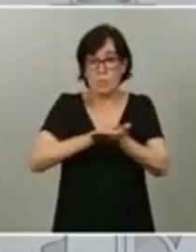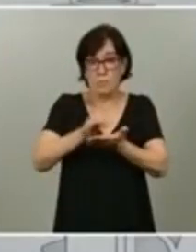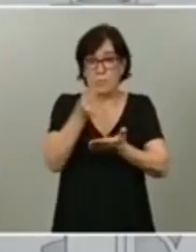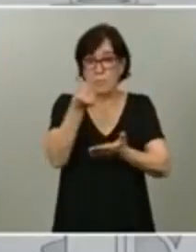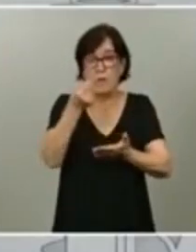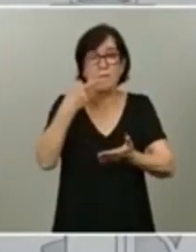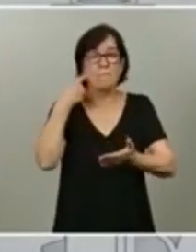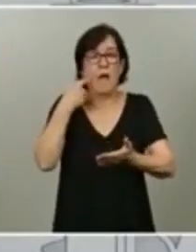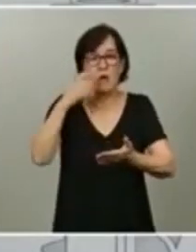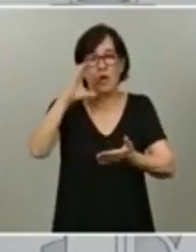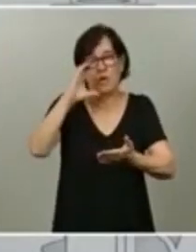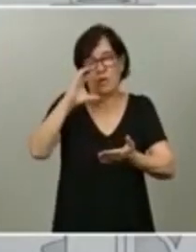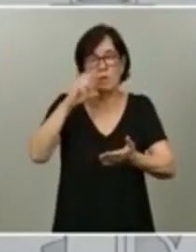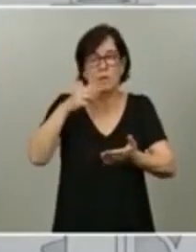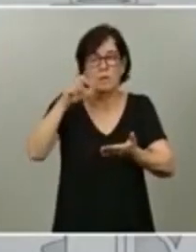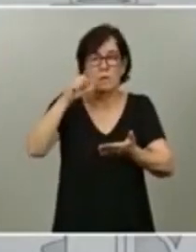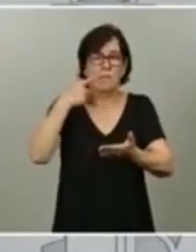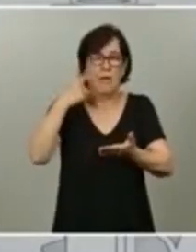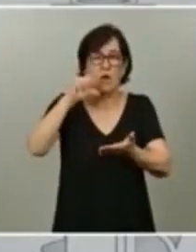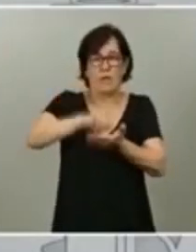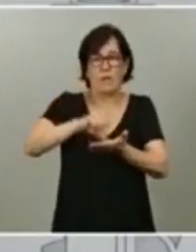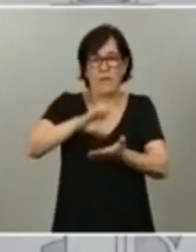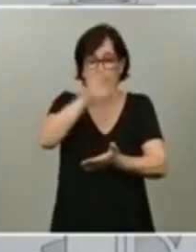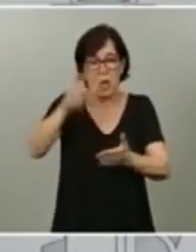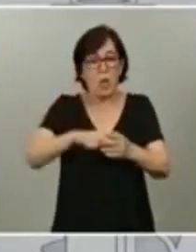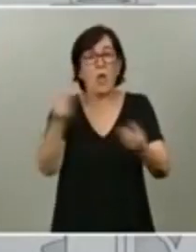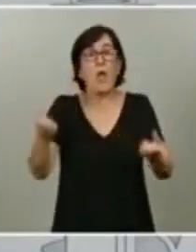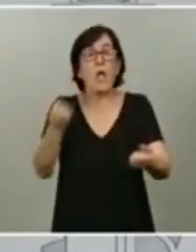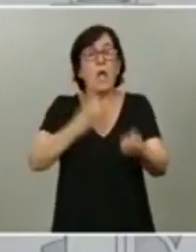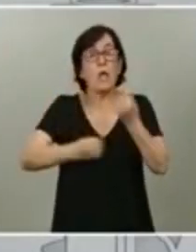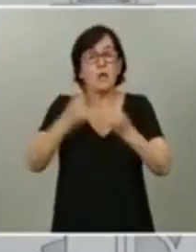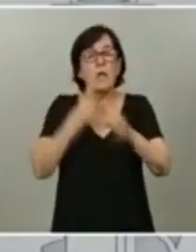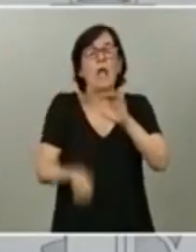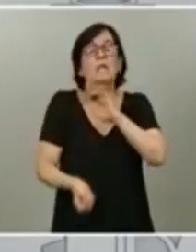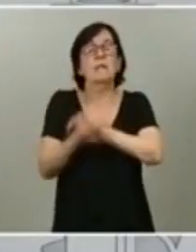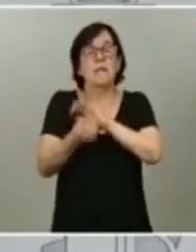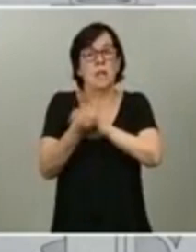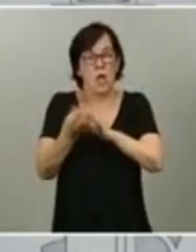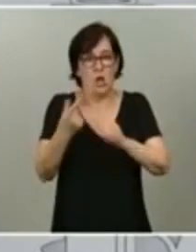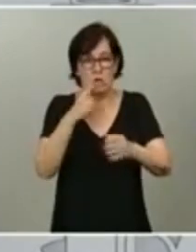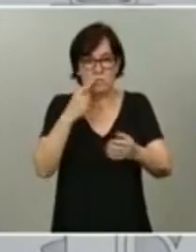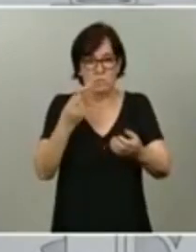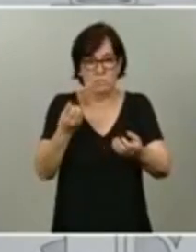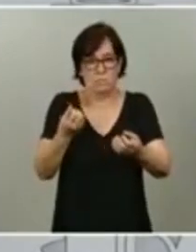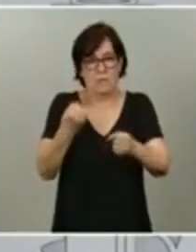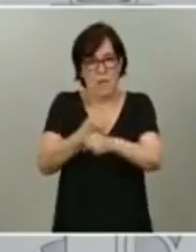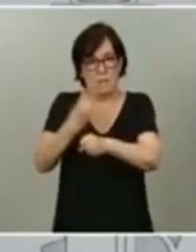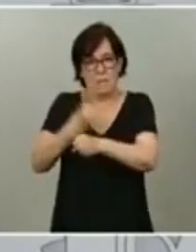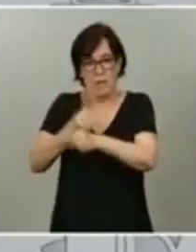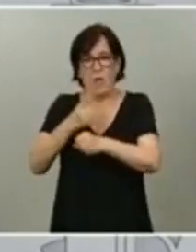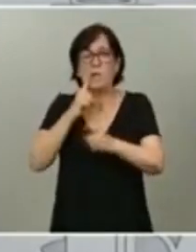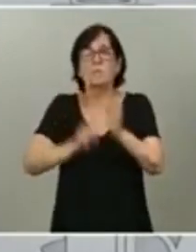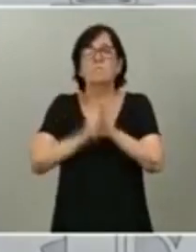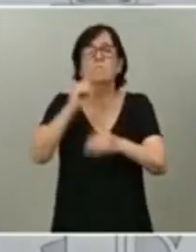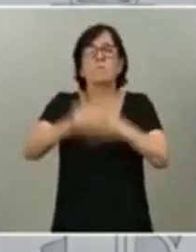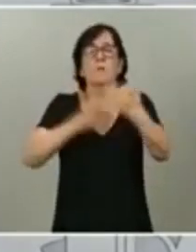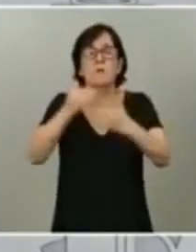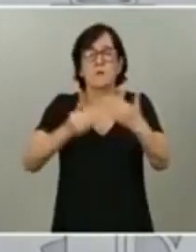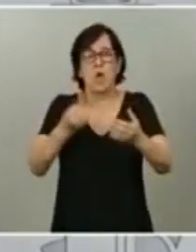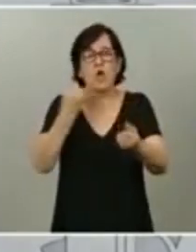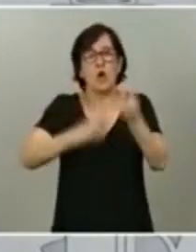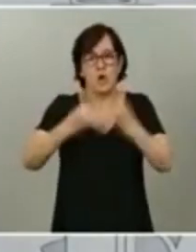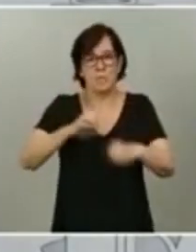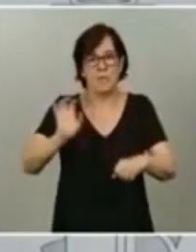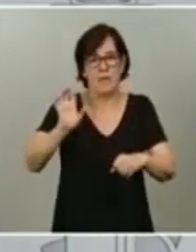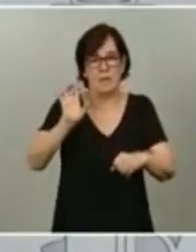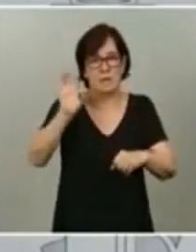la economía y, en consecuencia, propició la creación de empleo y la prosperidad del conjunto de economías europeas. Tenemos por delante